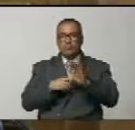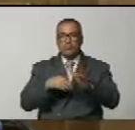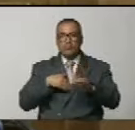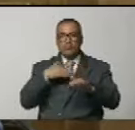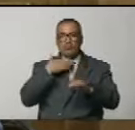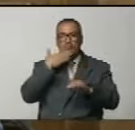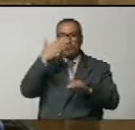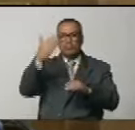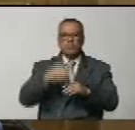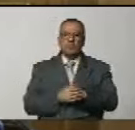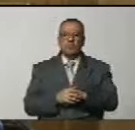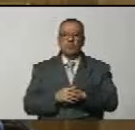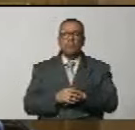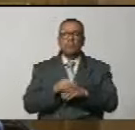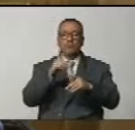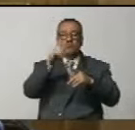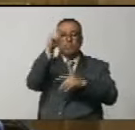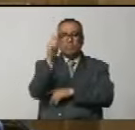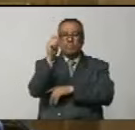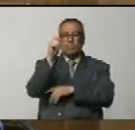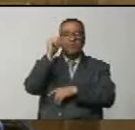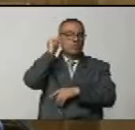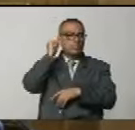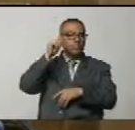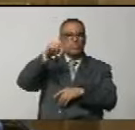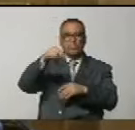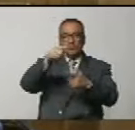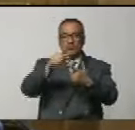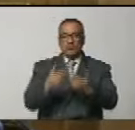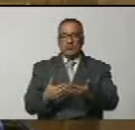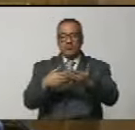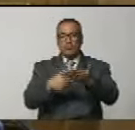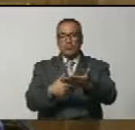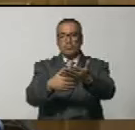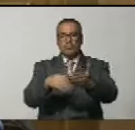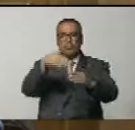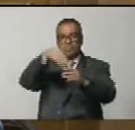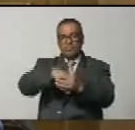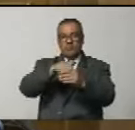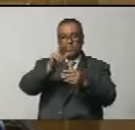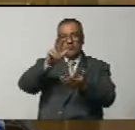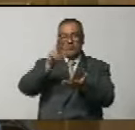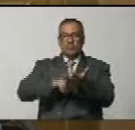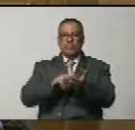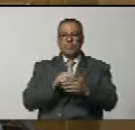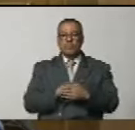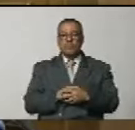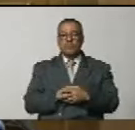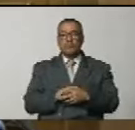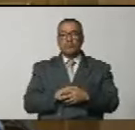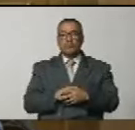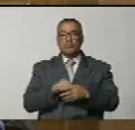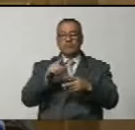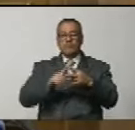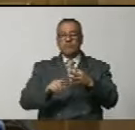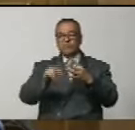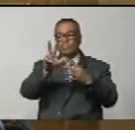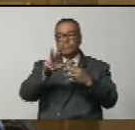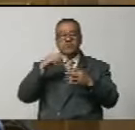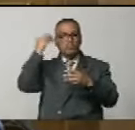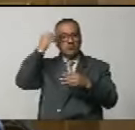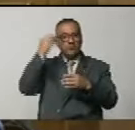Emiratos Árabes Unidos. La diputada Nosly Rodríguez presentó el informe, sometido a votación, resultó aprobado. Tercero,